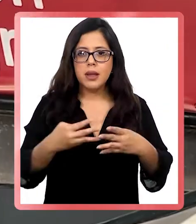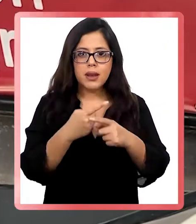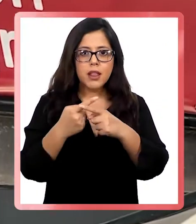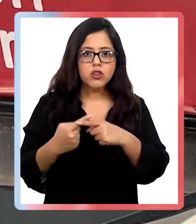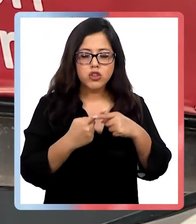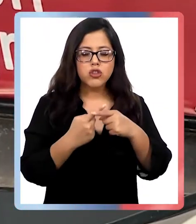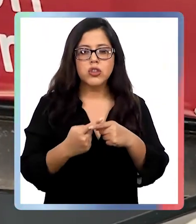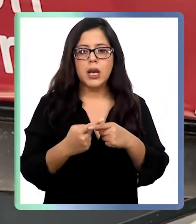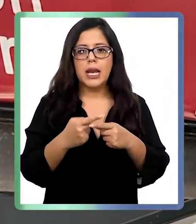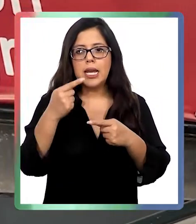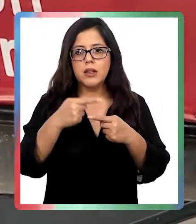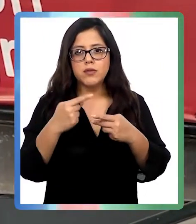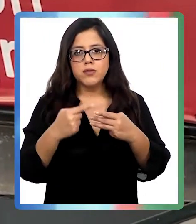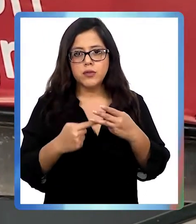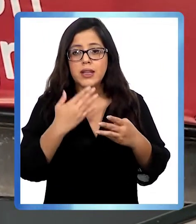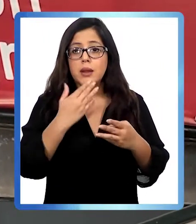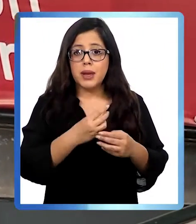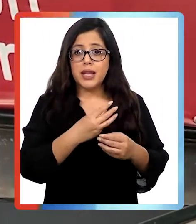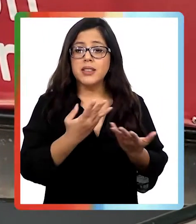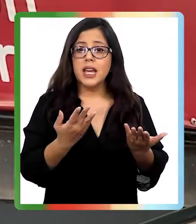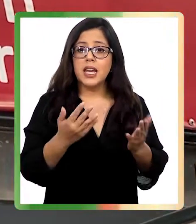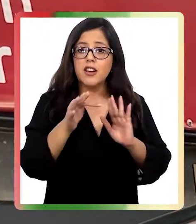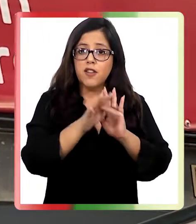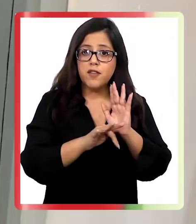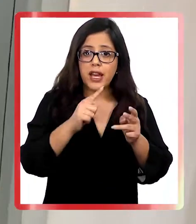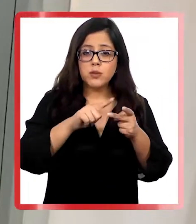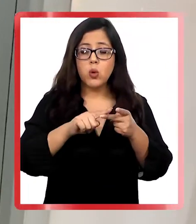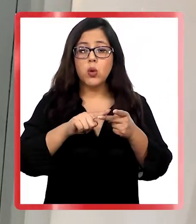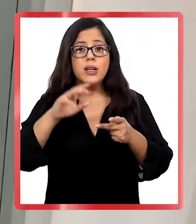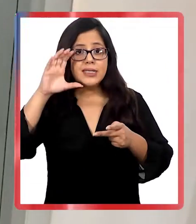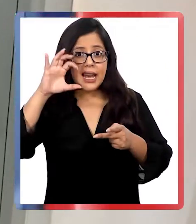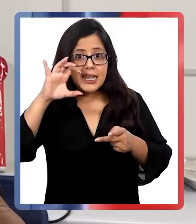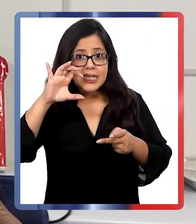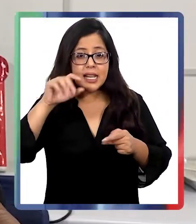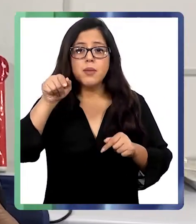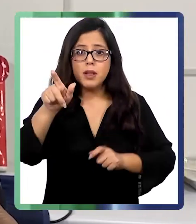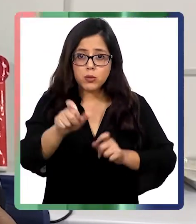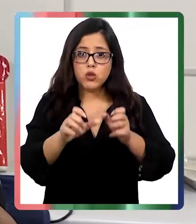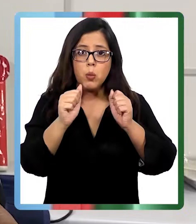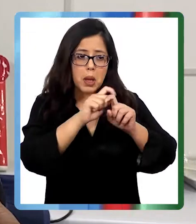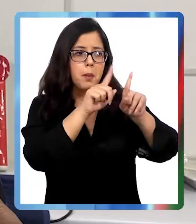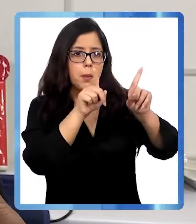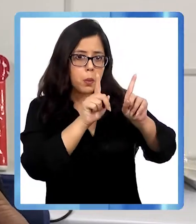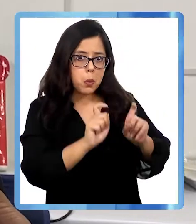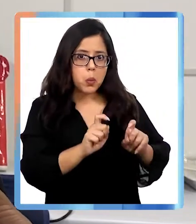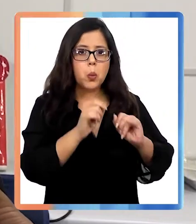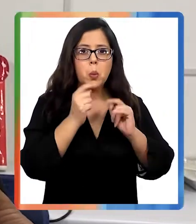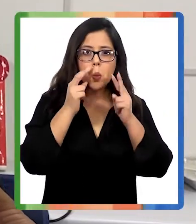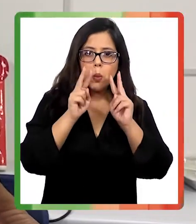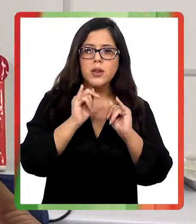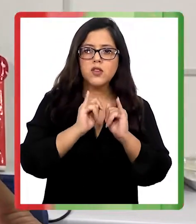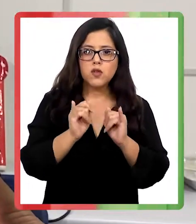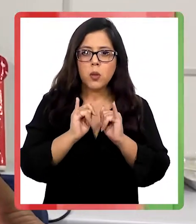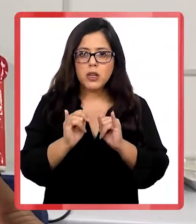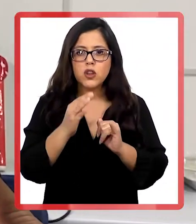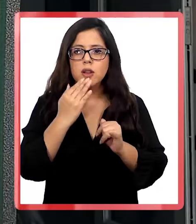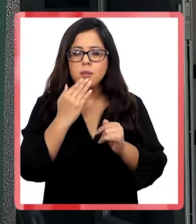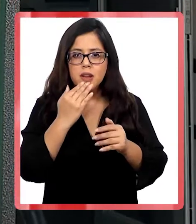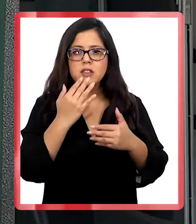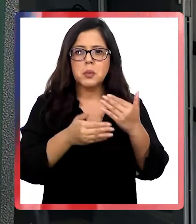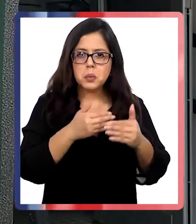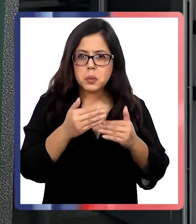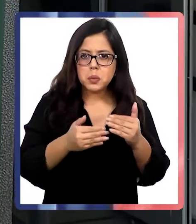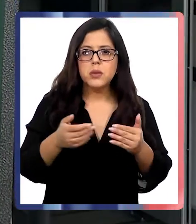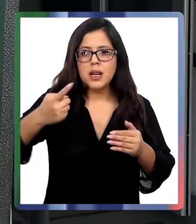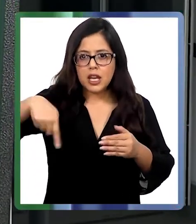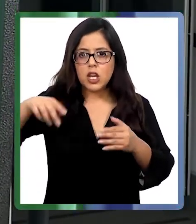Poseemos una página de Facebook y una página de Instagram a los cuales pueden consultar, pueden ver información, pueden ver parte del procedimiento para que vayan